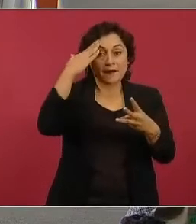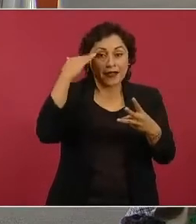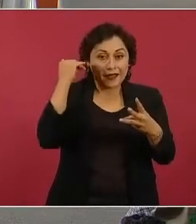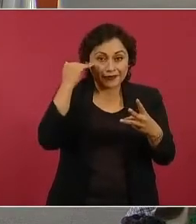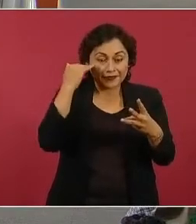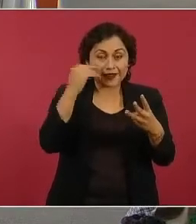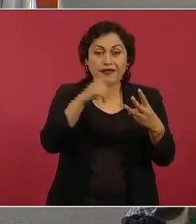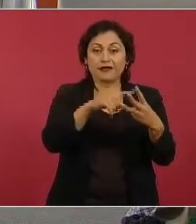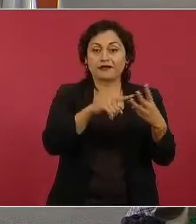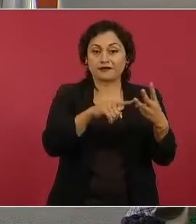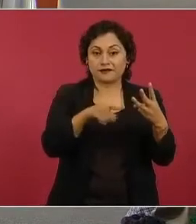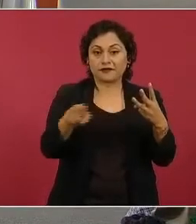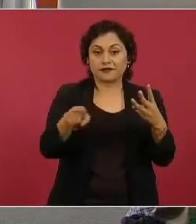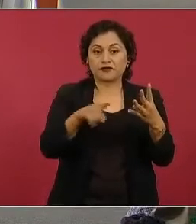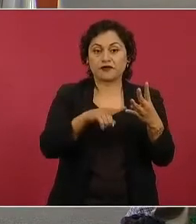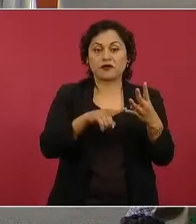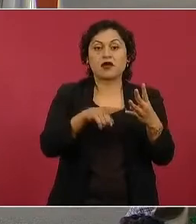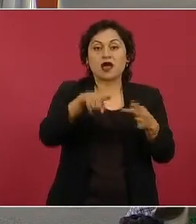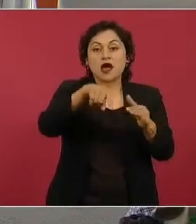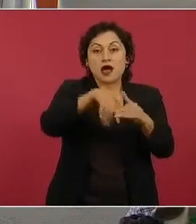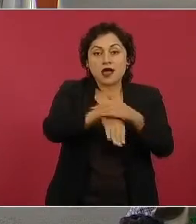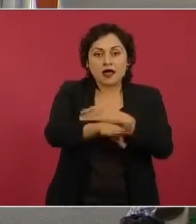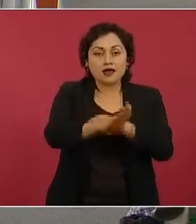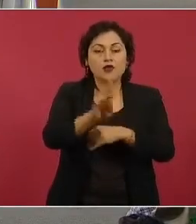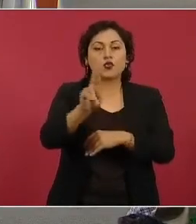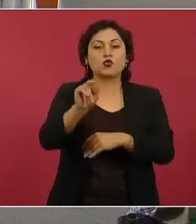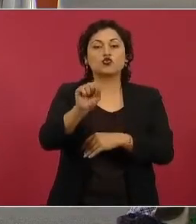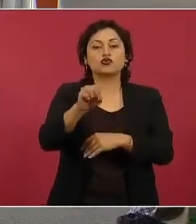aquí está Uxmal, por aquí,